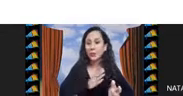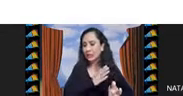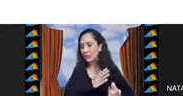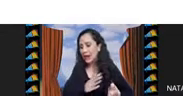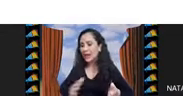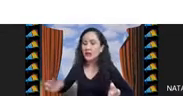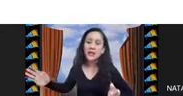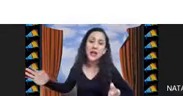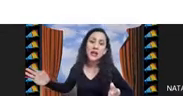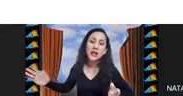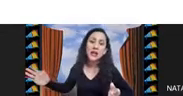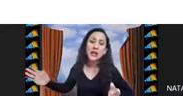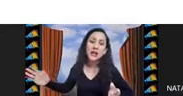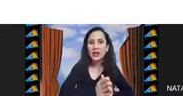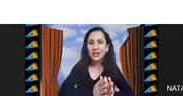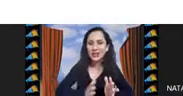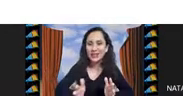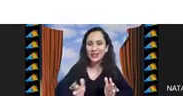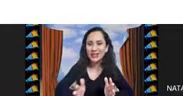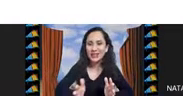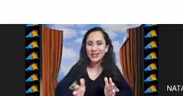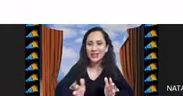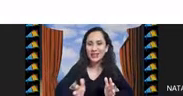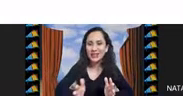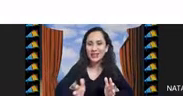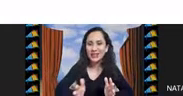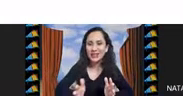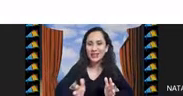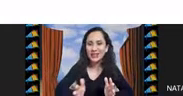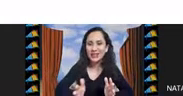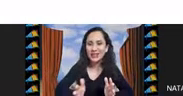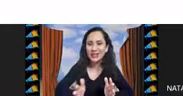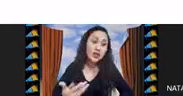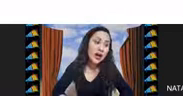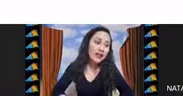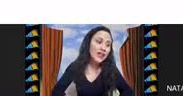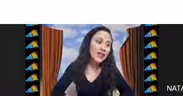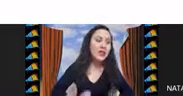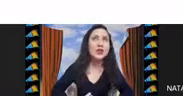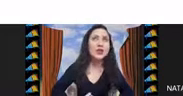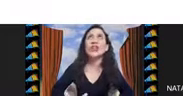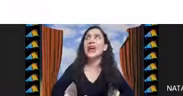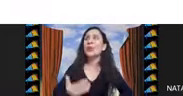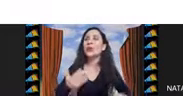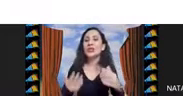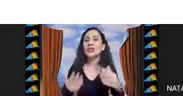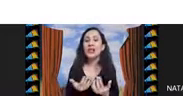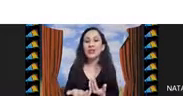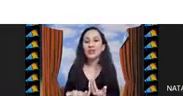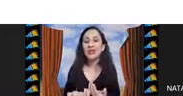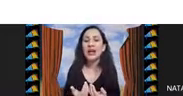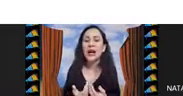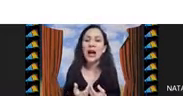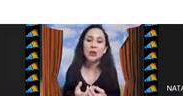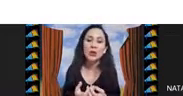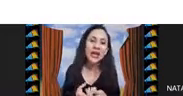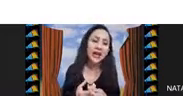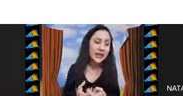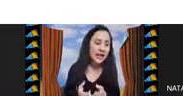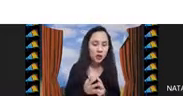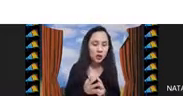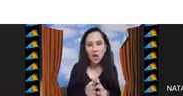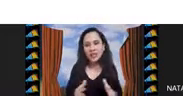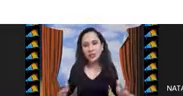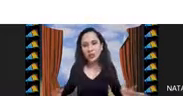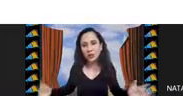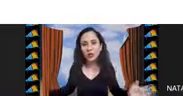posibles, pues va a crecer conforme crece el tamaño del problema. Y esto hace que no sea posible decir, ah, pues